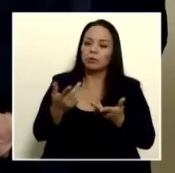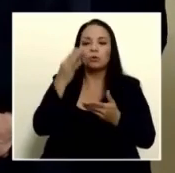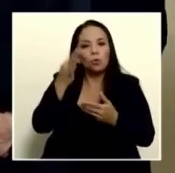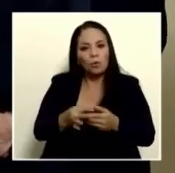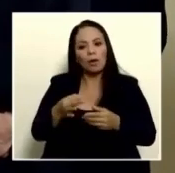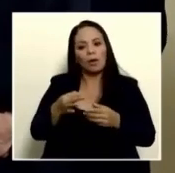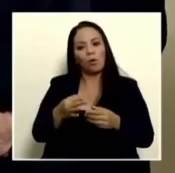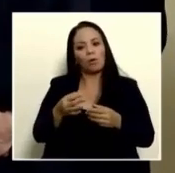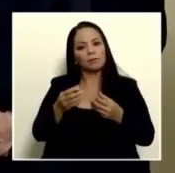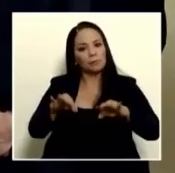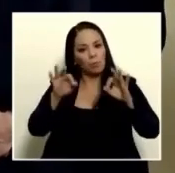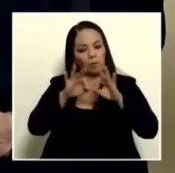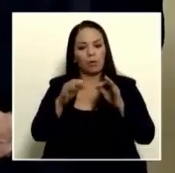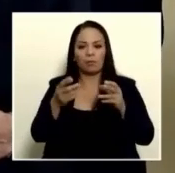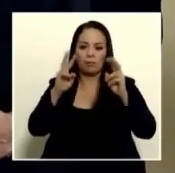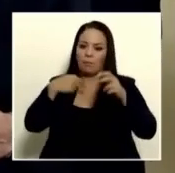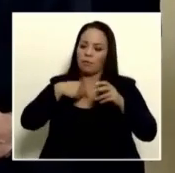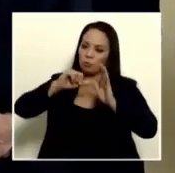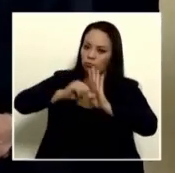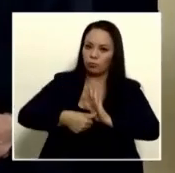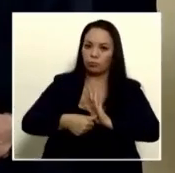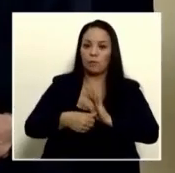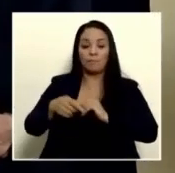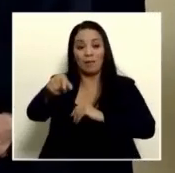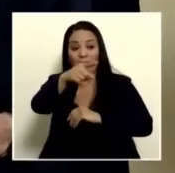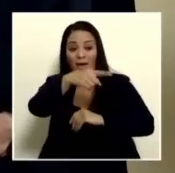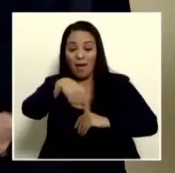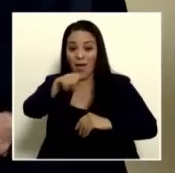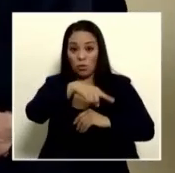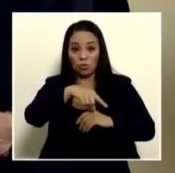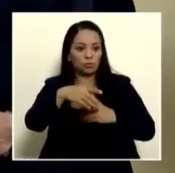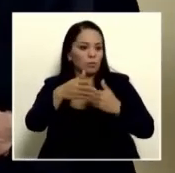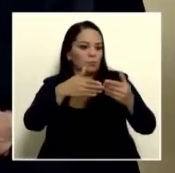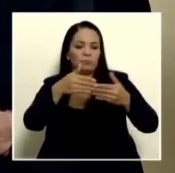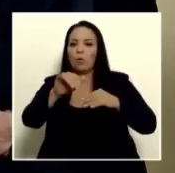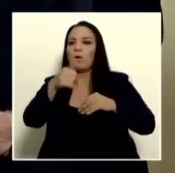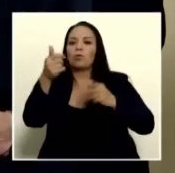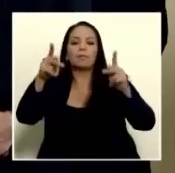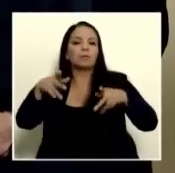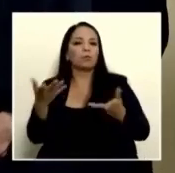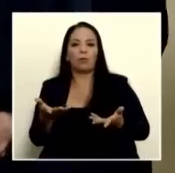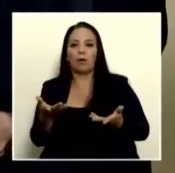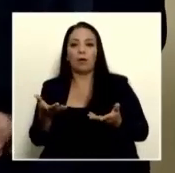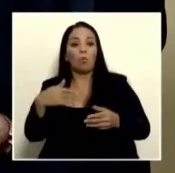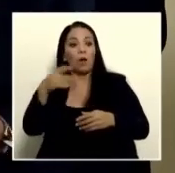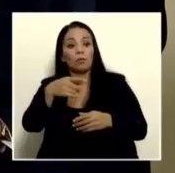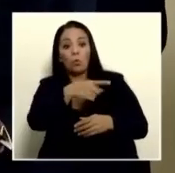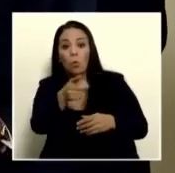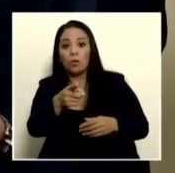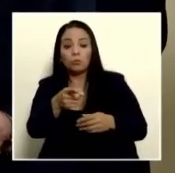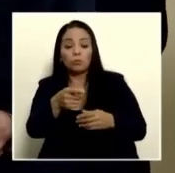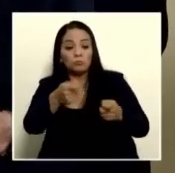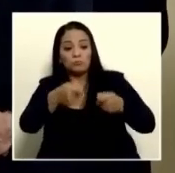que deberían de presentar como cualquier ser humano cuando se da una orden sanitaria y no poner a nuestra institución